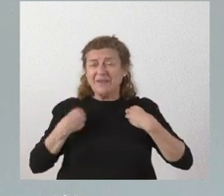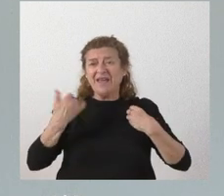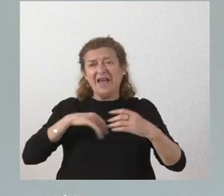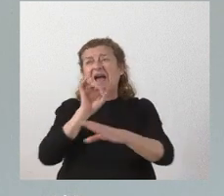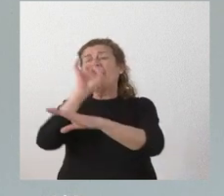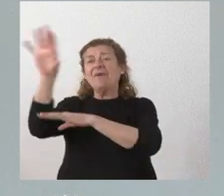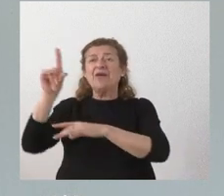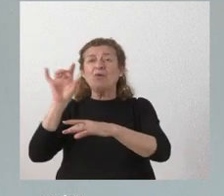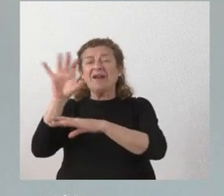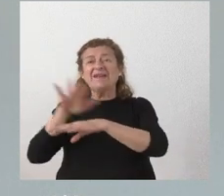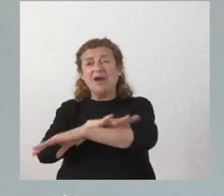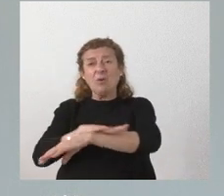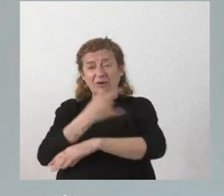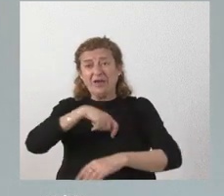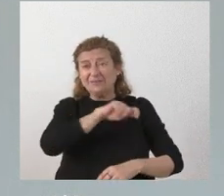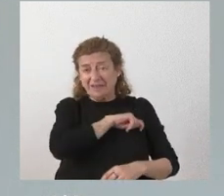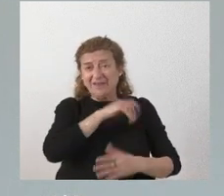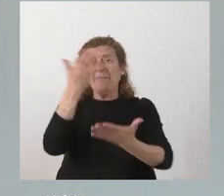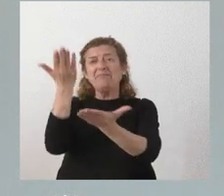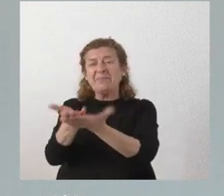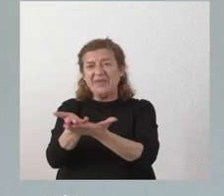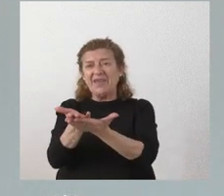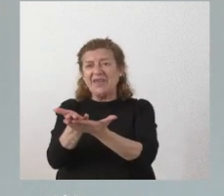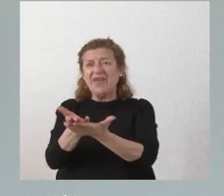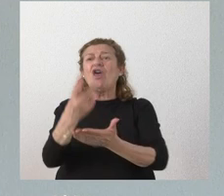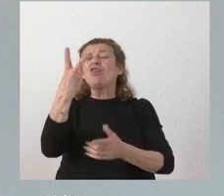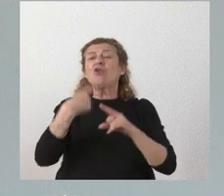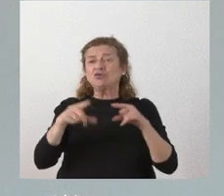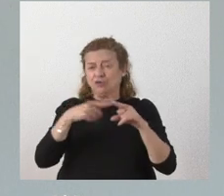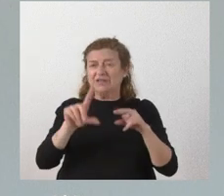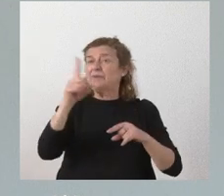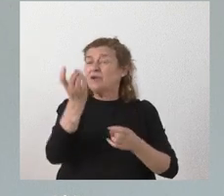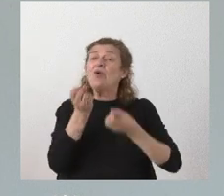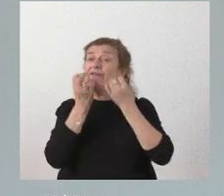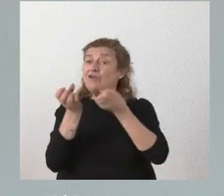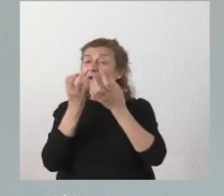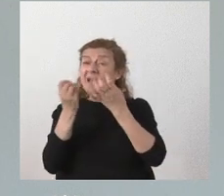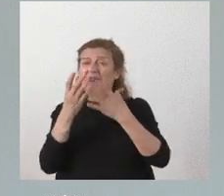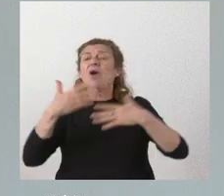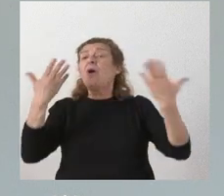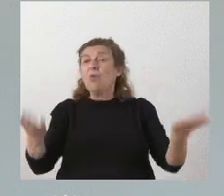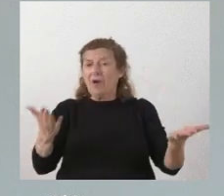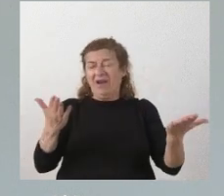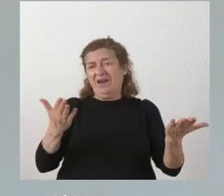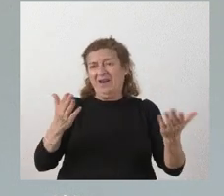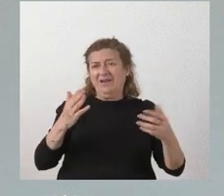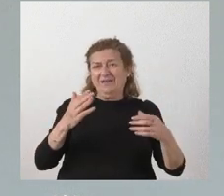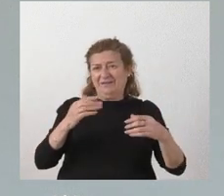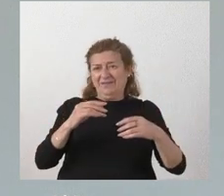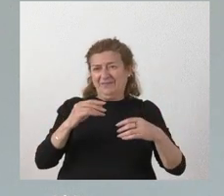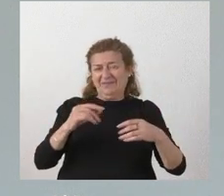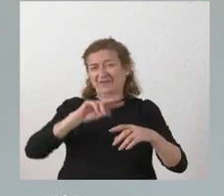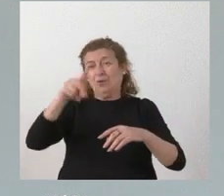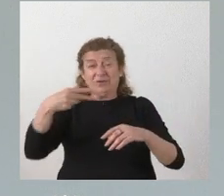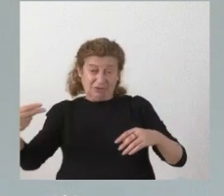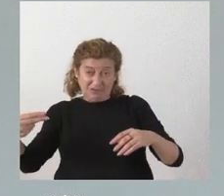al gobierno de España pidiendo bueno, dos cosas primero informando de cuál ha sido la resolución de cuál